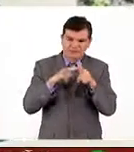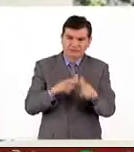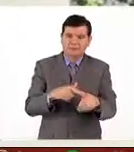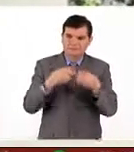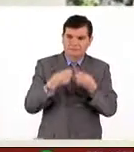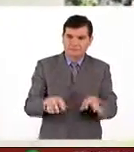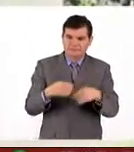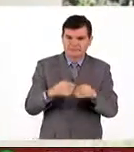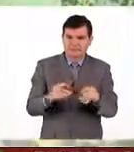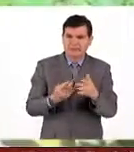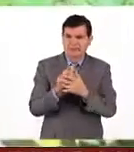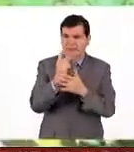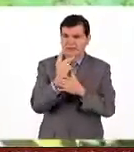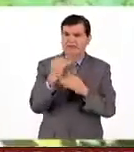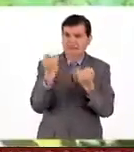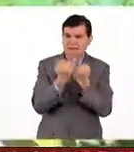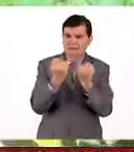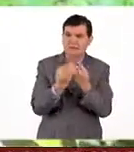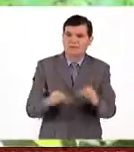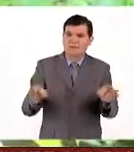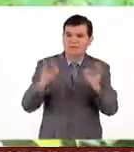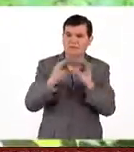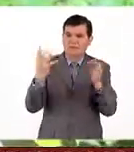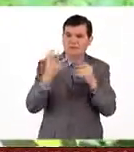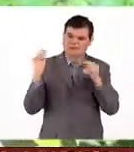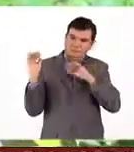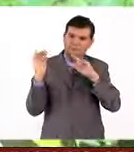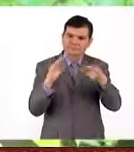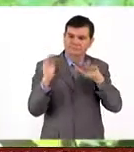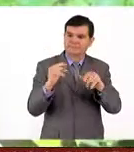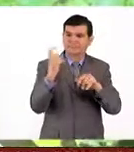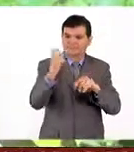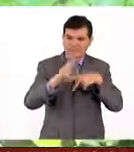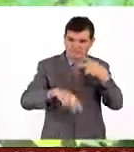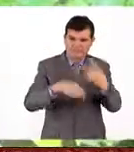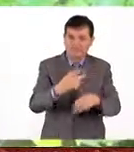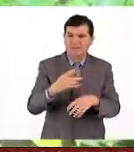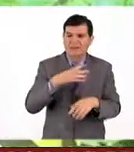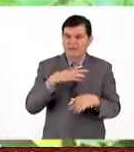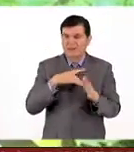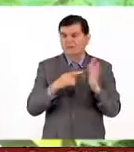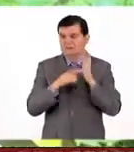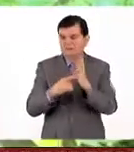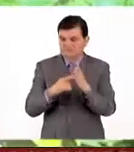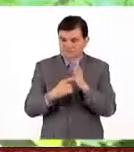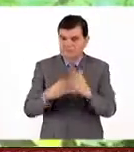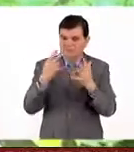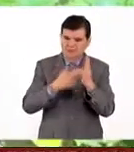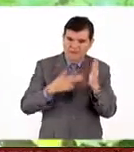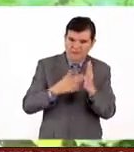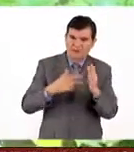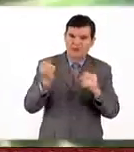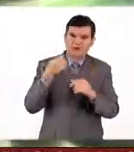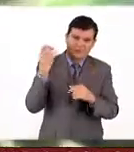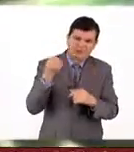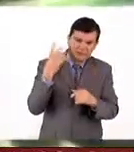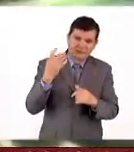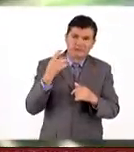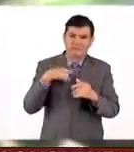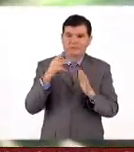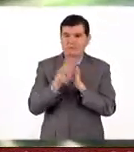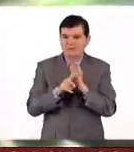perdiendo especies es importante hacer este tipo de eventos y que sobre todo asistamos, van a haber demostraciones, talleres, conferencias,